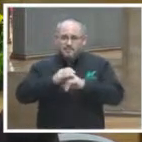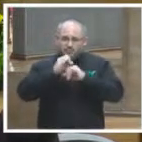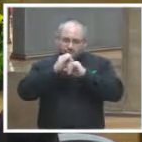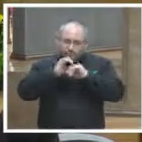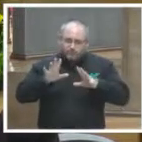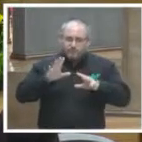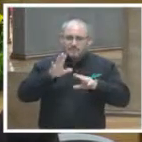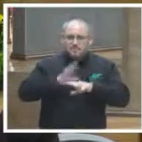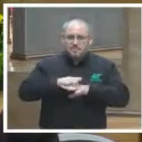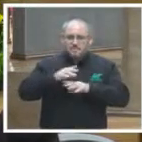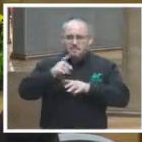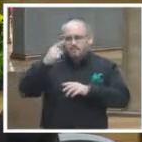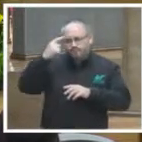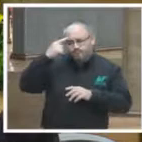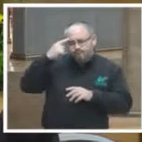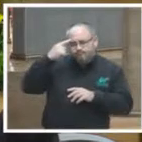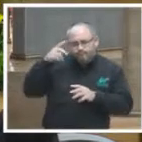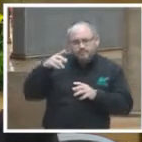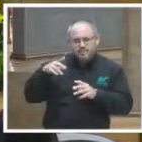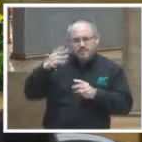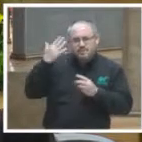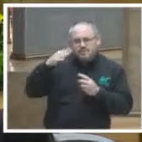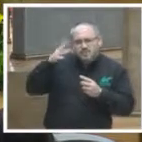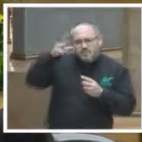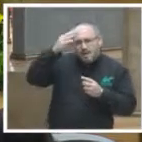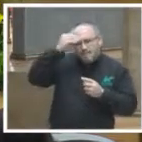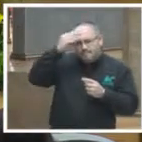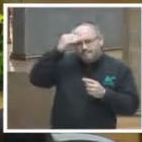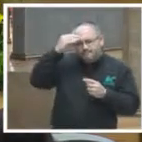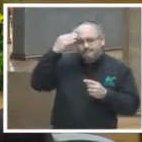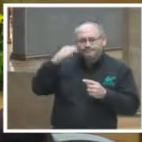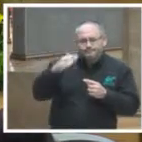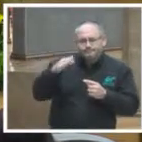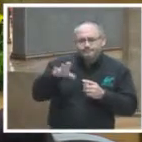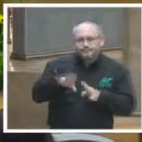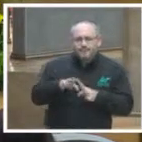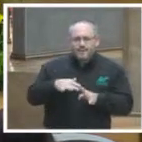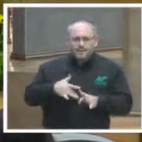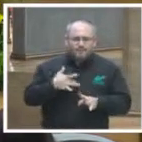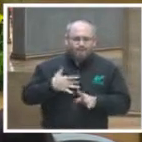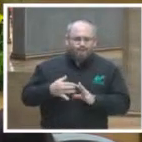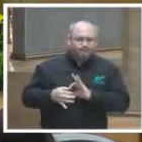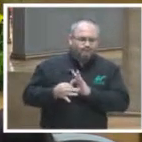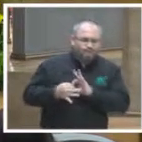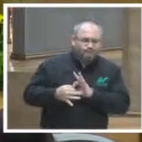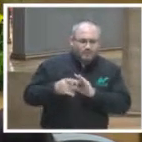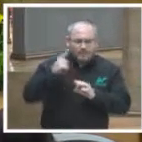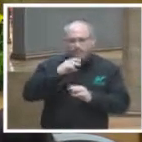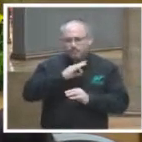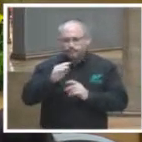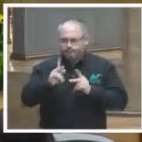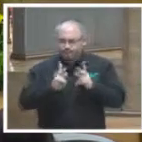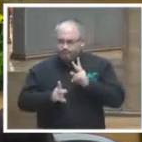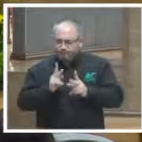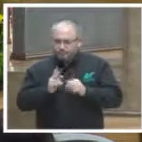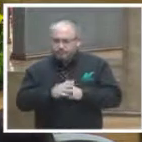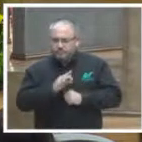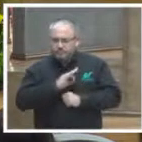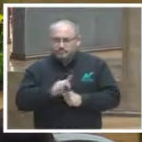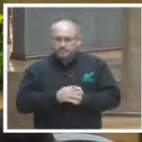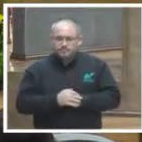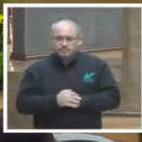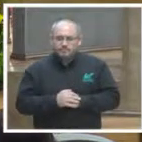más crítica, más comprometida a partir de una discusión colectiva, puede